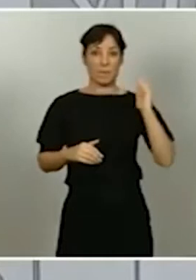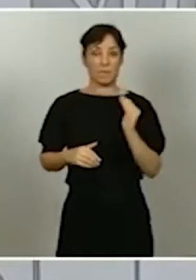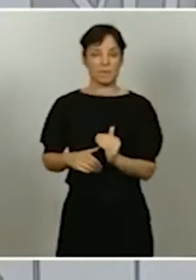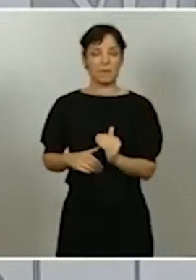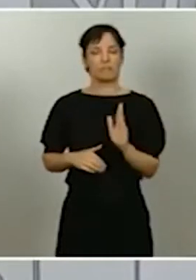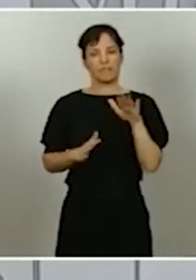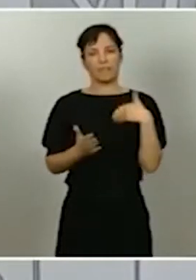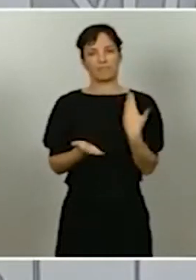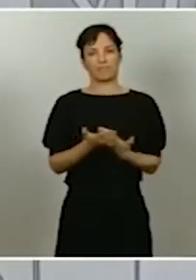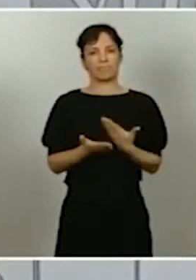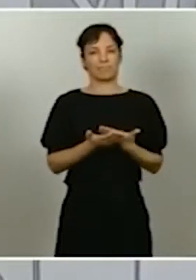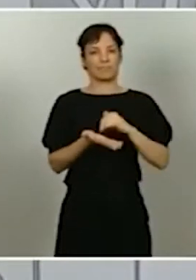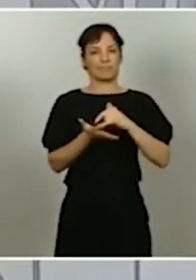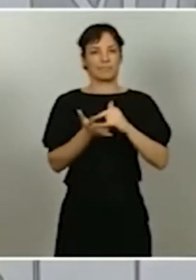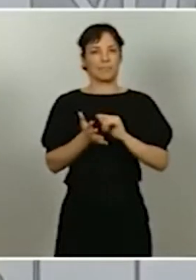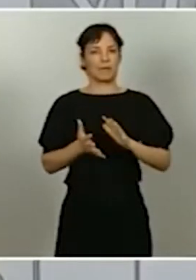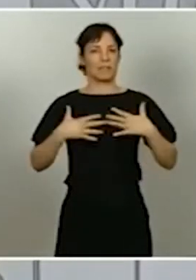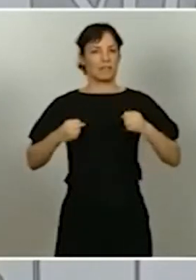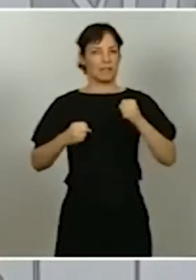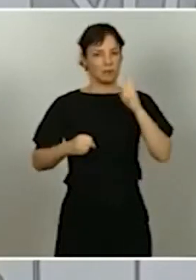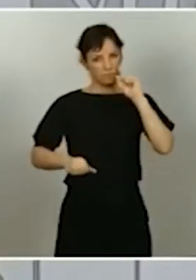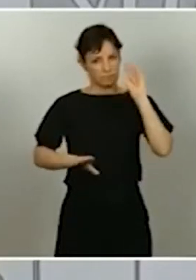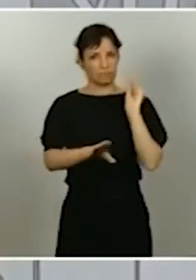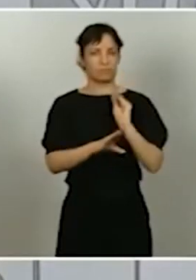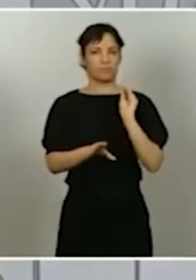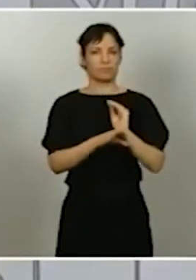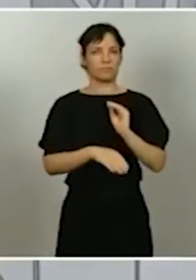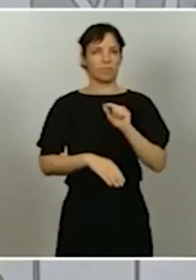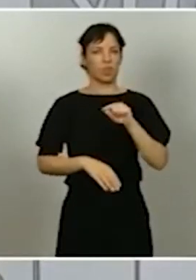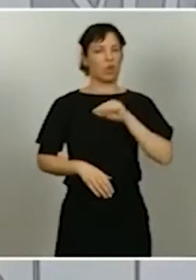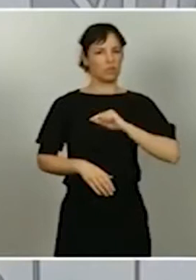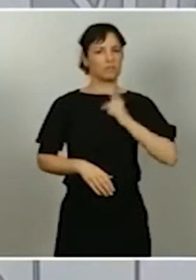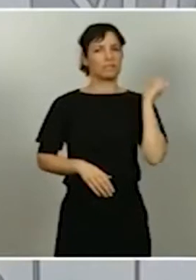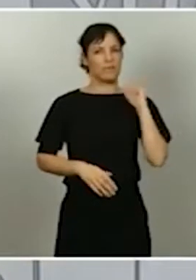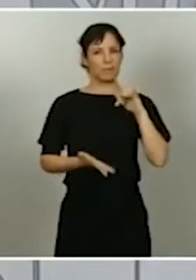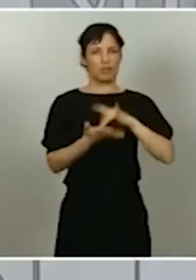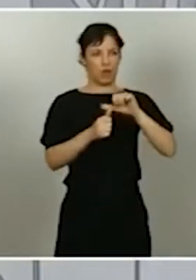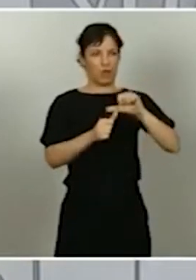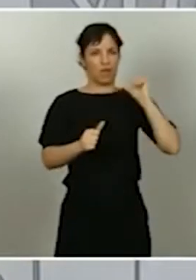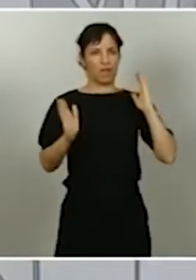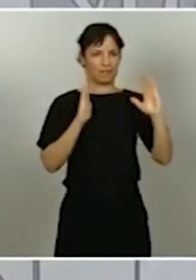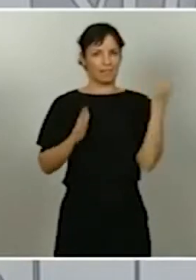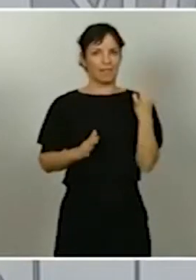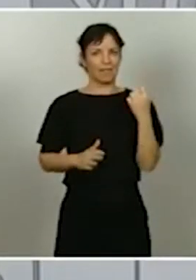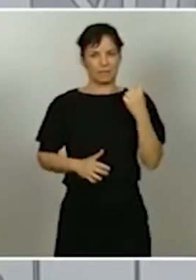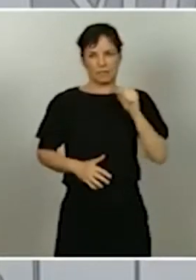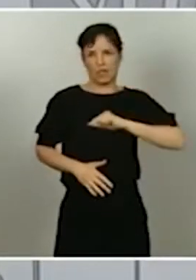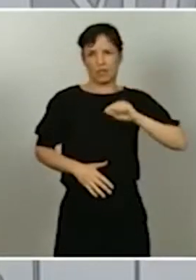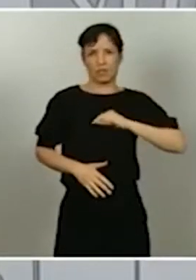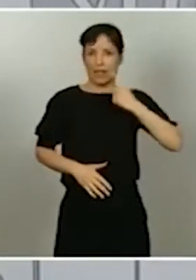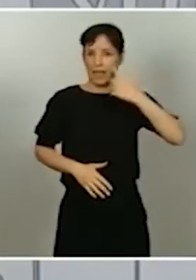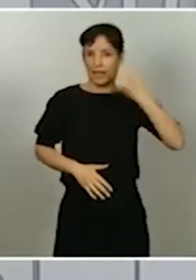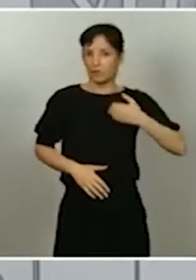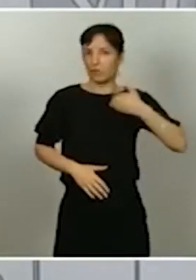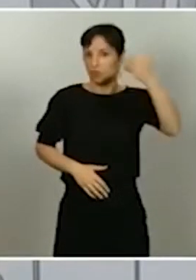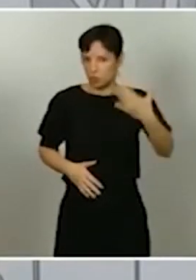sistema sanitario prudente, un sistema sanitario consciente de lo que ha pasado, un sistema sanitario muy consciente de los riesgos que nos enfrentamos en el futuro. Y por